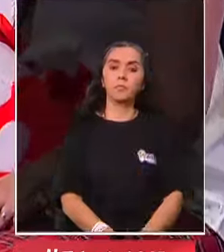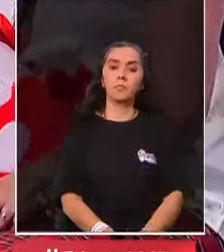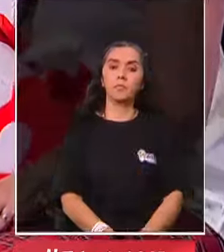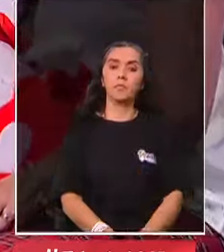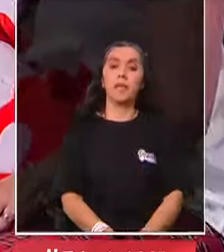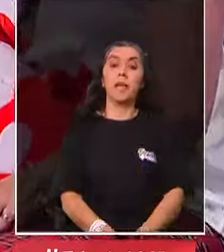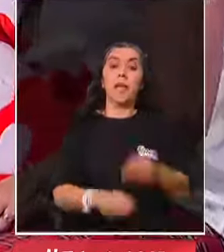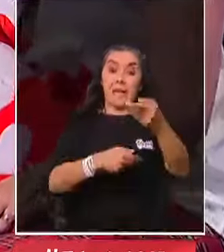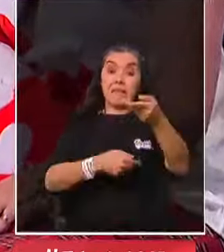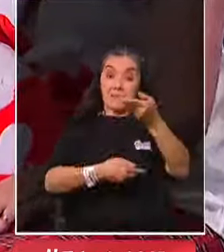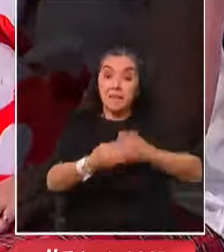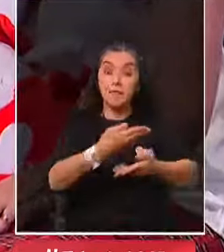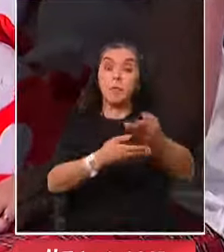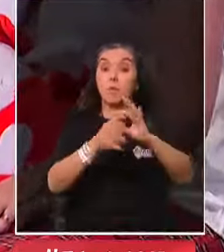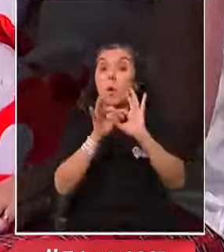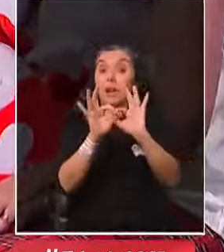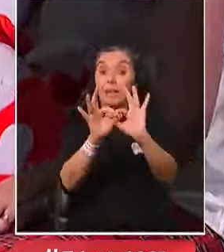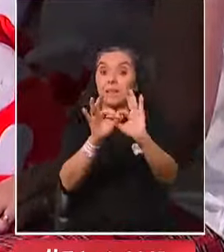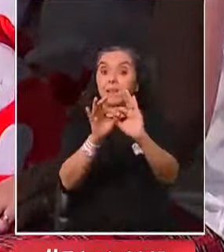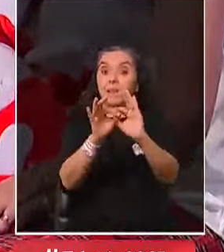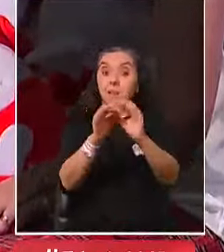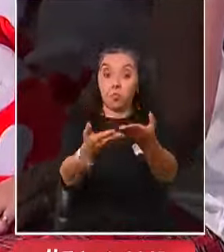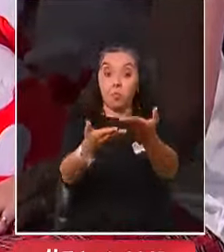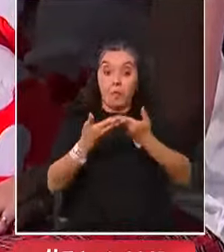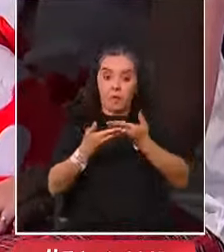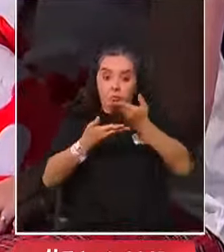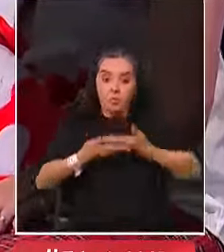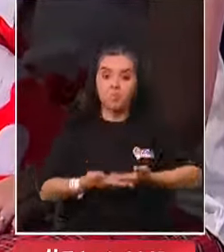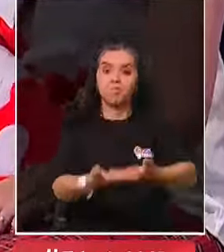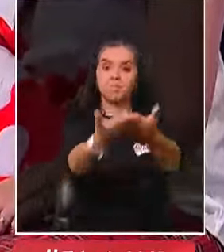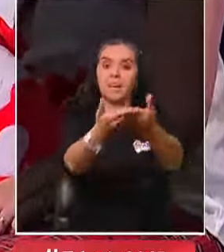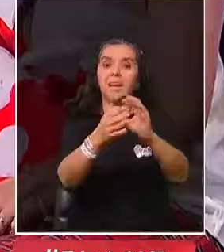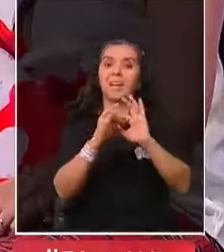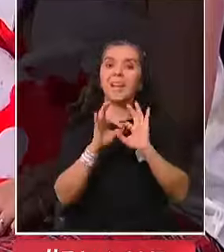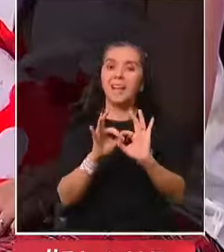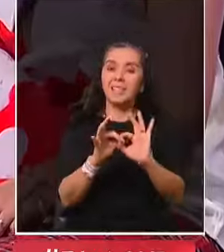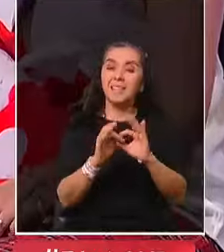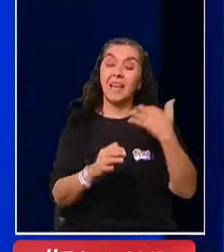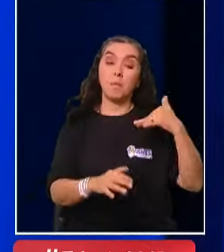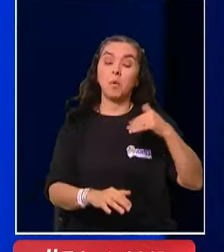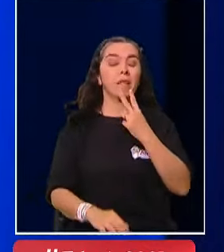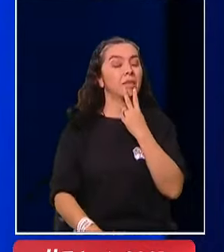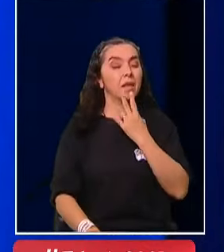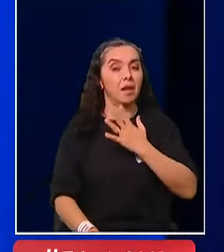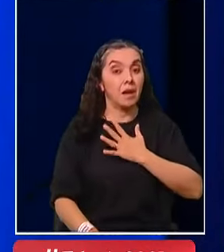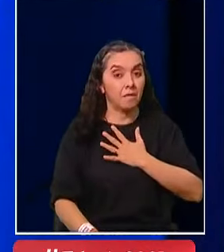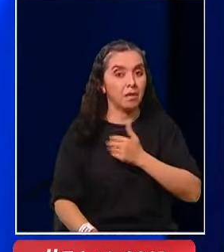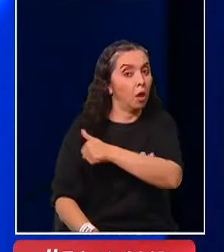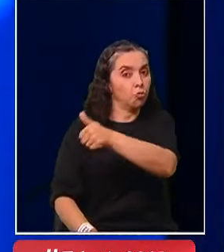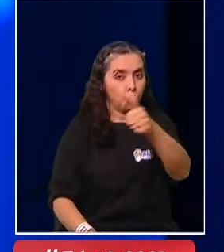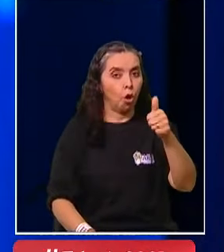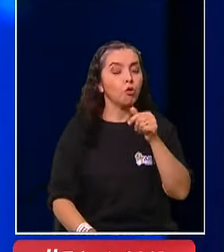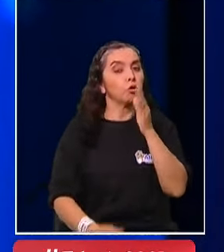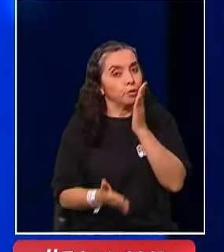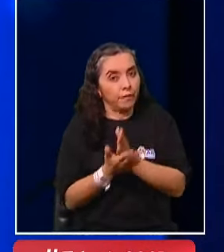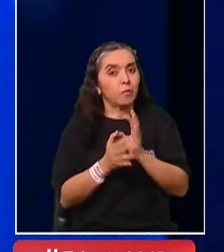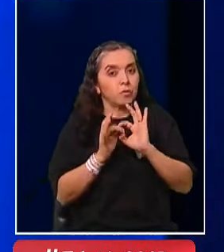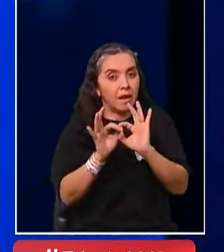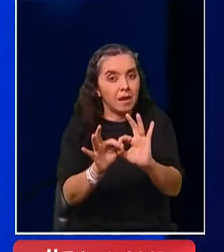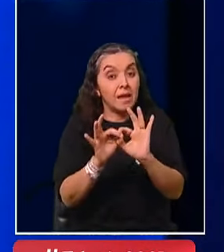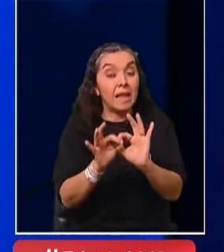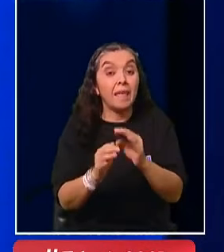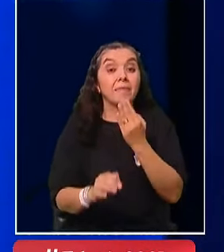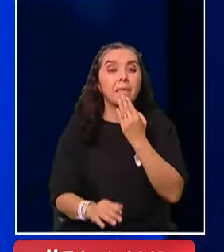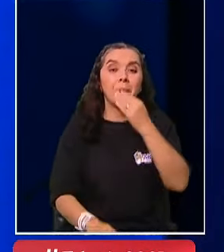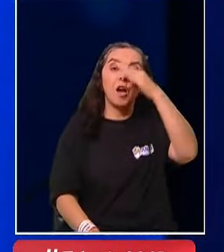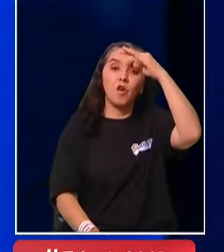Retribuir, que es agradecer, que es algo tan importante en la vida. Todos tenemos que ser agradecidos. Y habló también